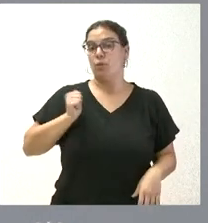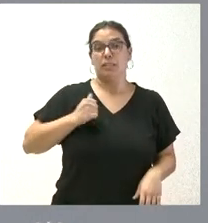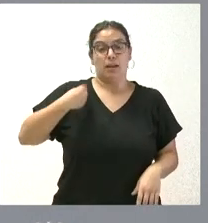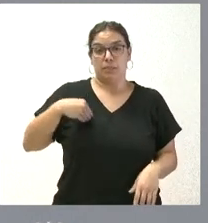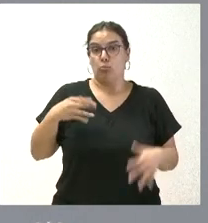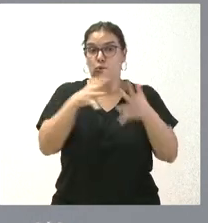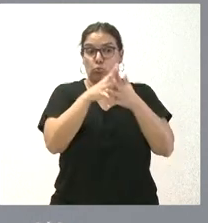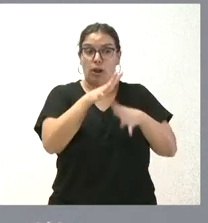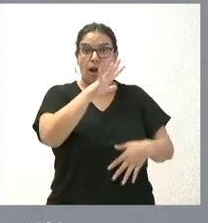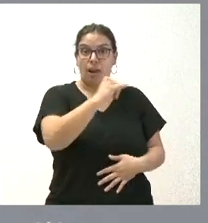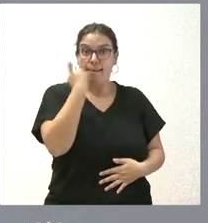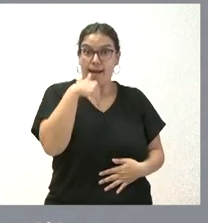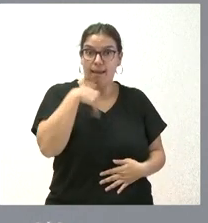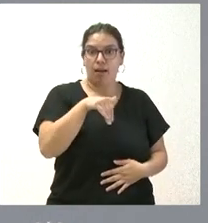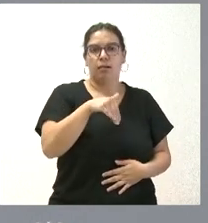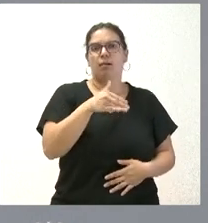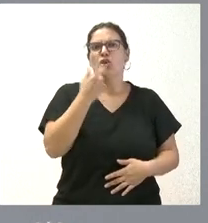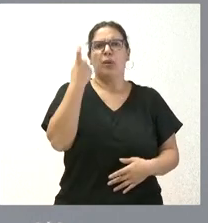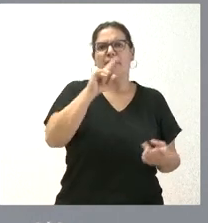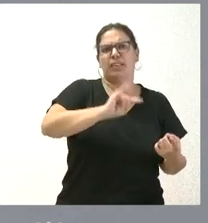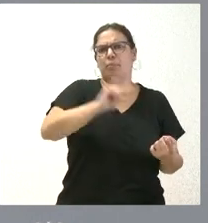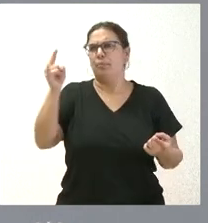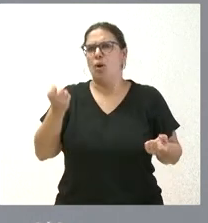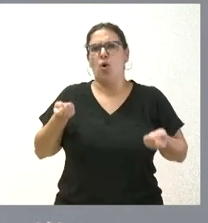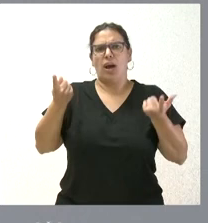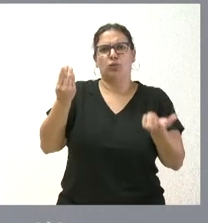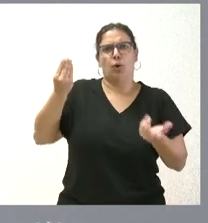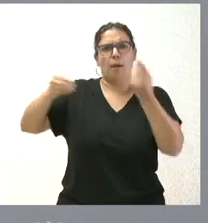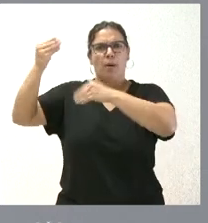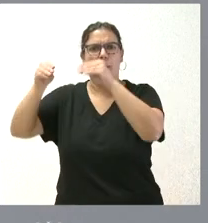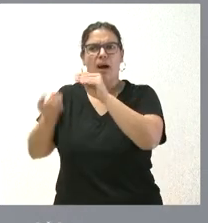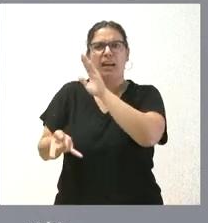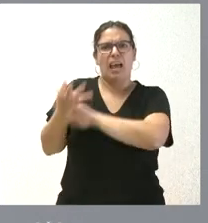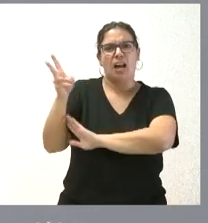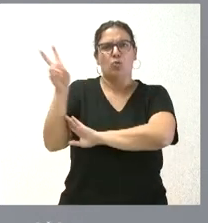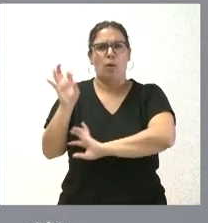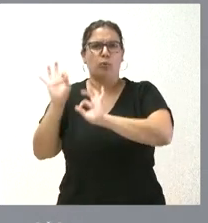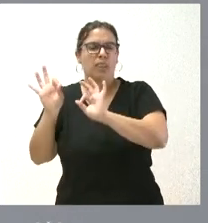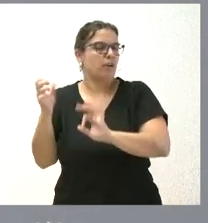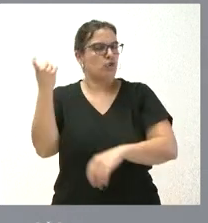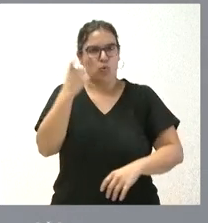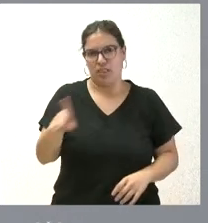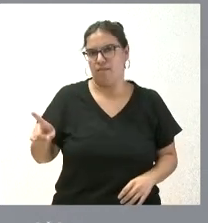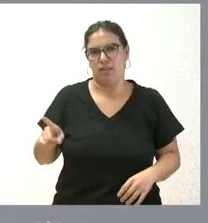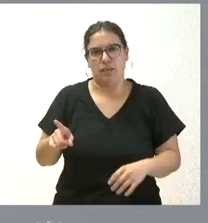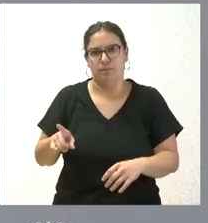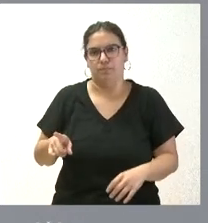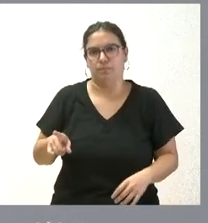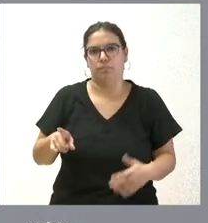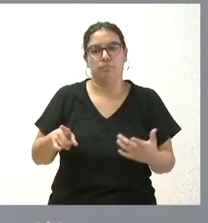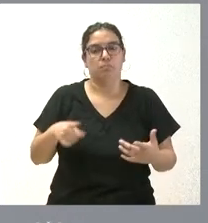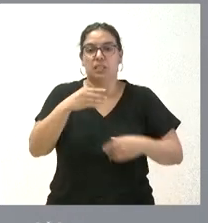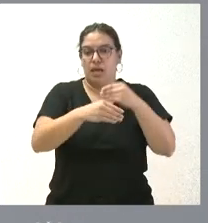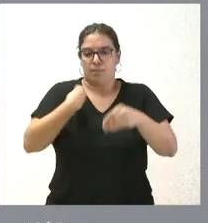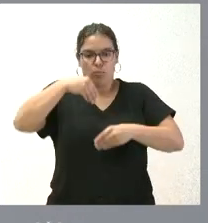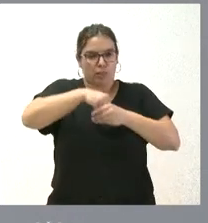existente, evitando así duplicidades y gastos que supondría la creación de nuevos organismos específicos y actuando a través